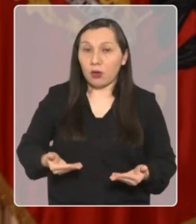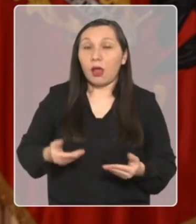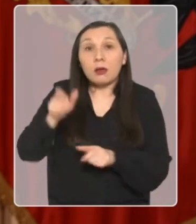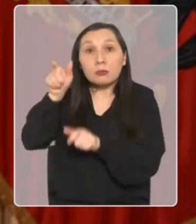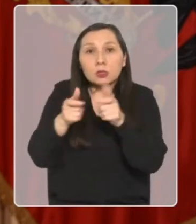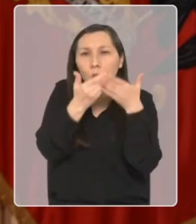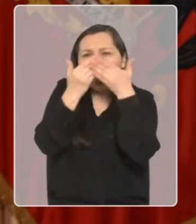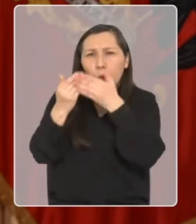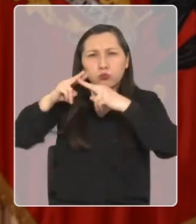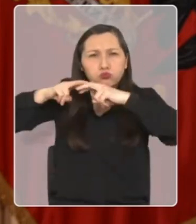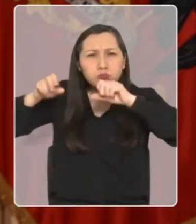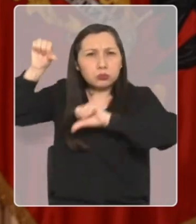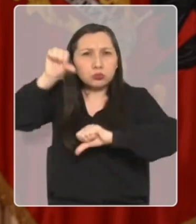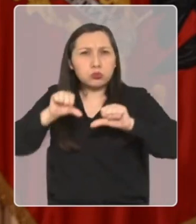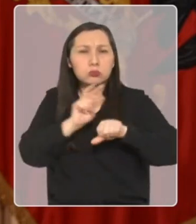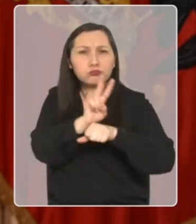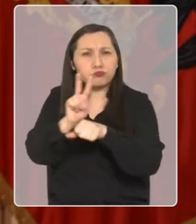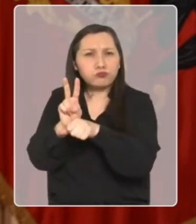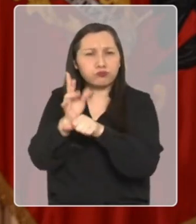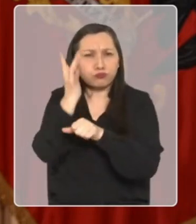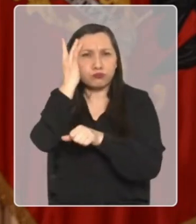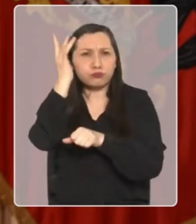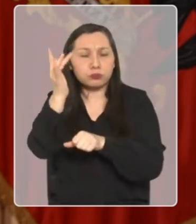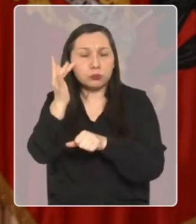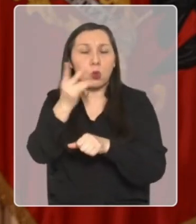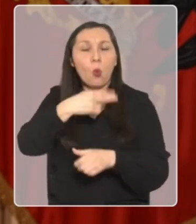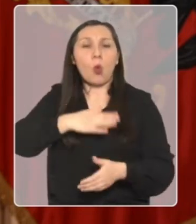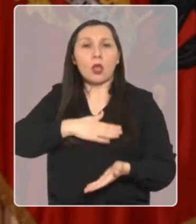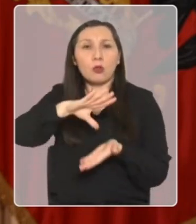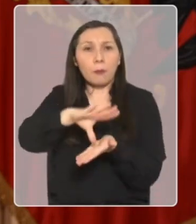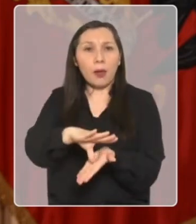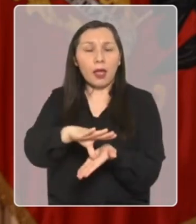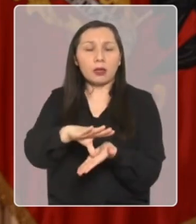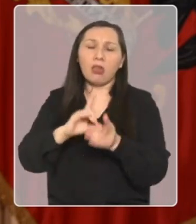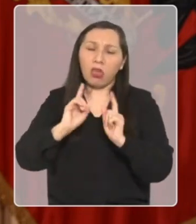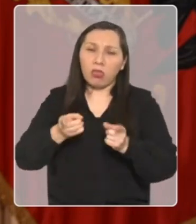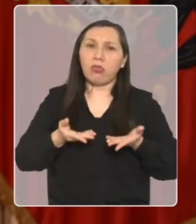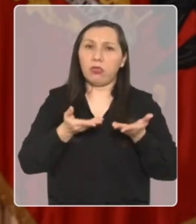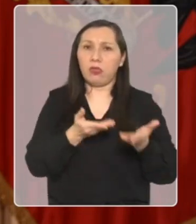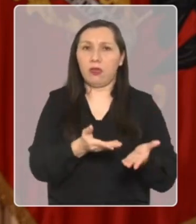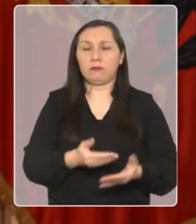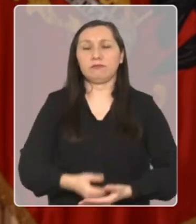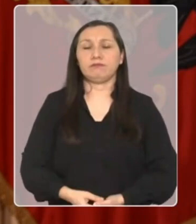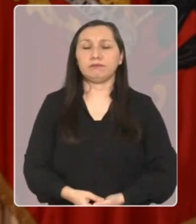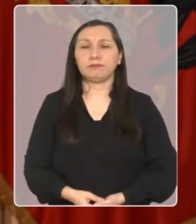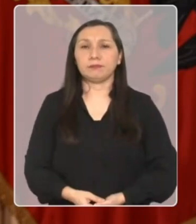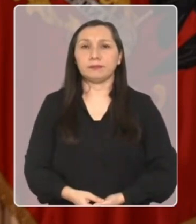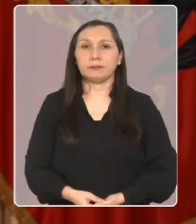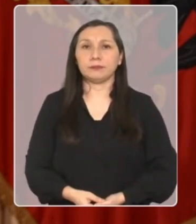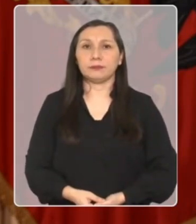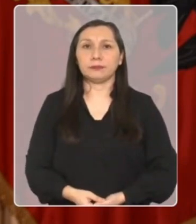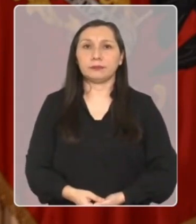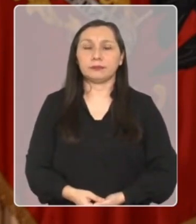vanguardia porque los científicos y científicas y los académicos y académicas de nuestro país se lo merecen.